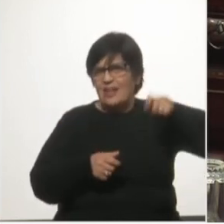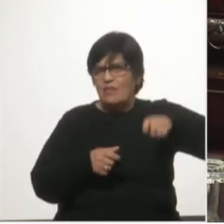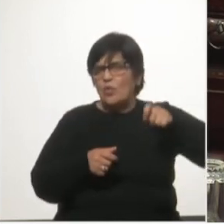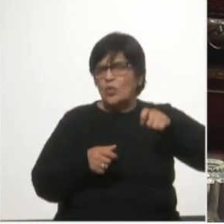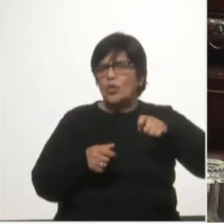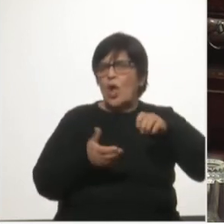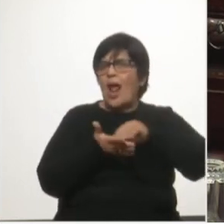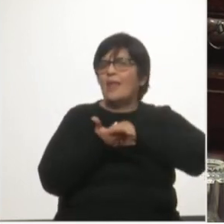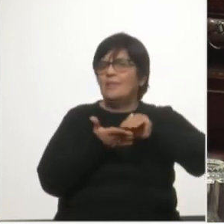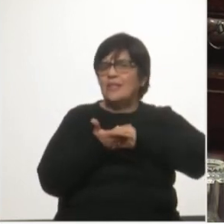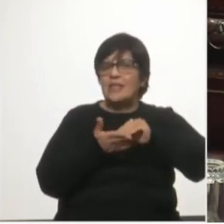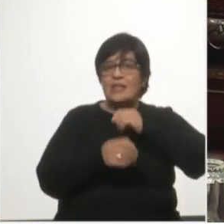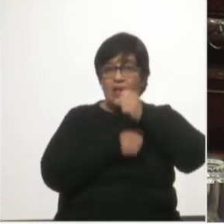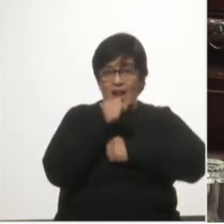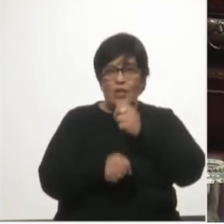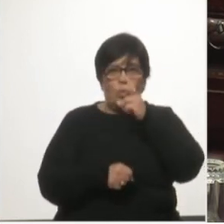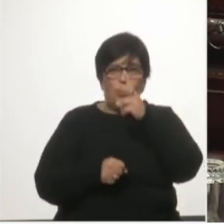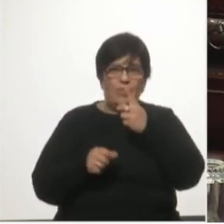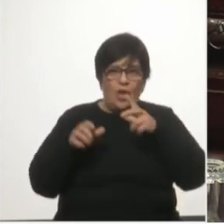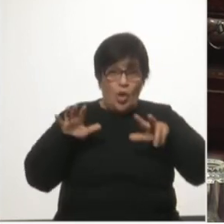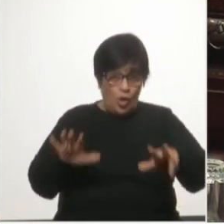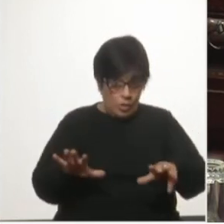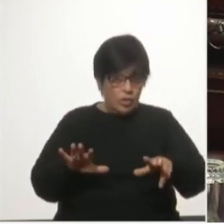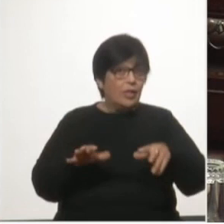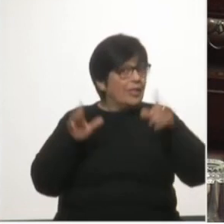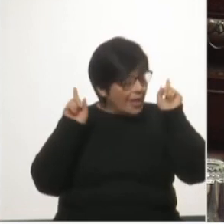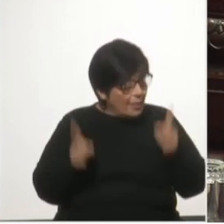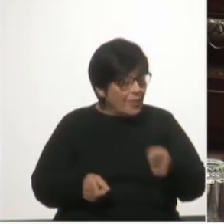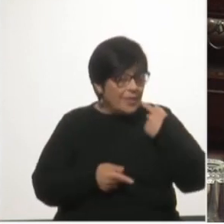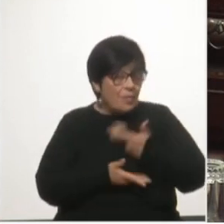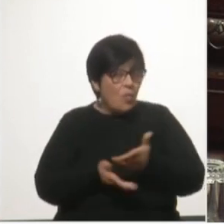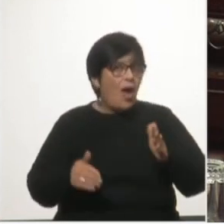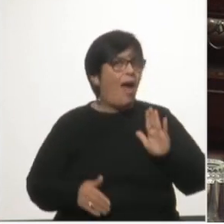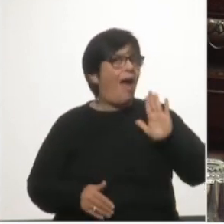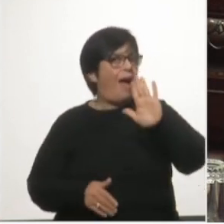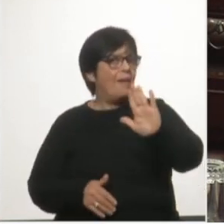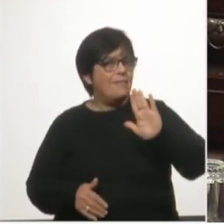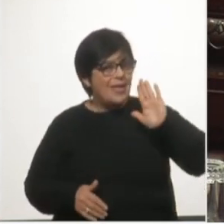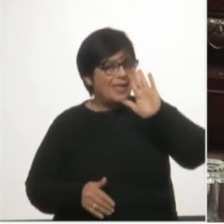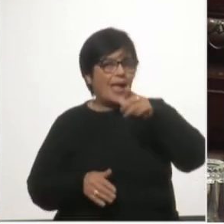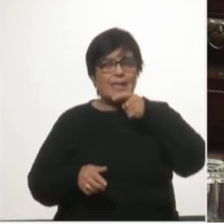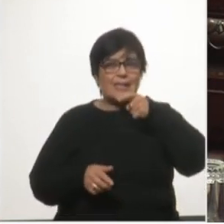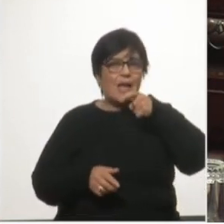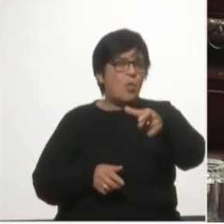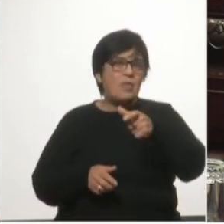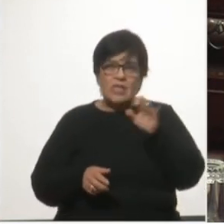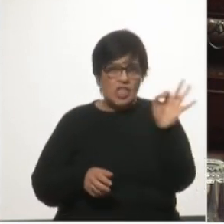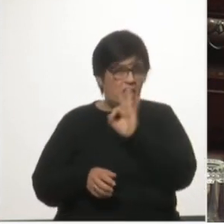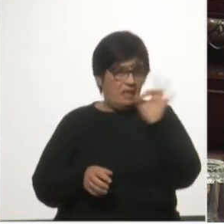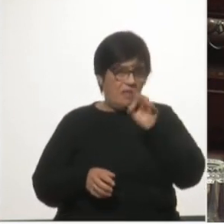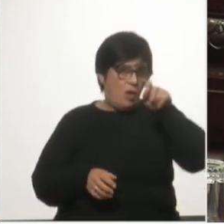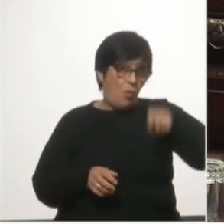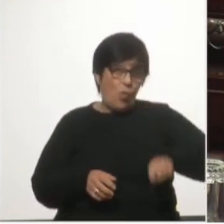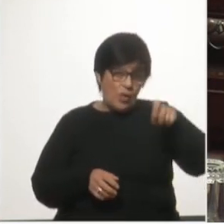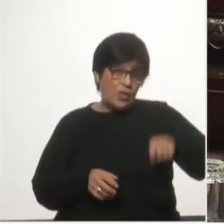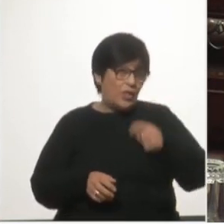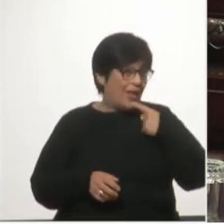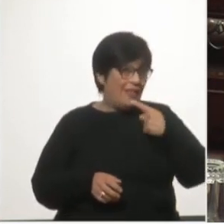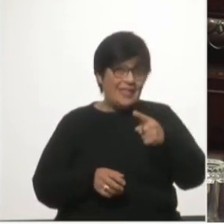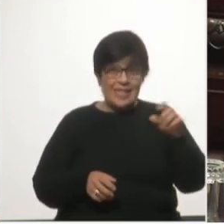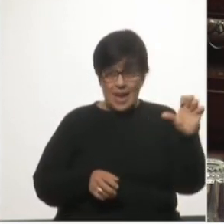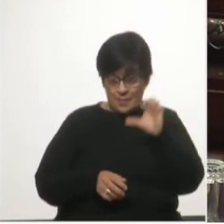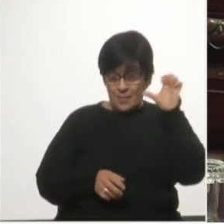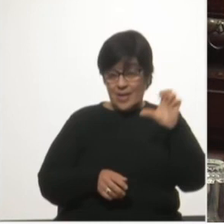contencioso en 2008 y la realidad indica que la amenaza de un juicio sin fundamento por parte de Catón Nací